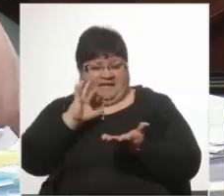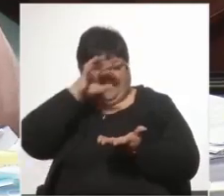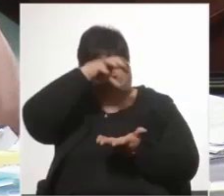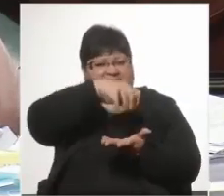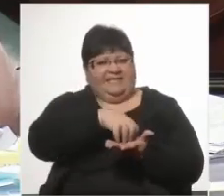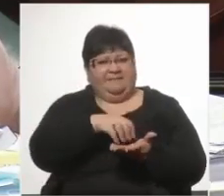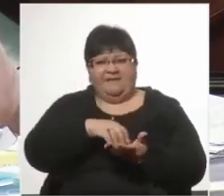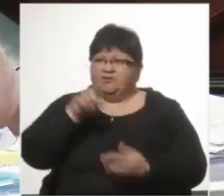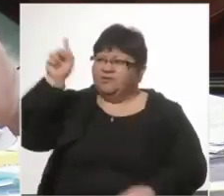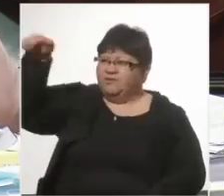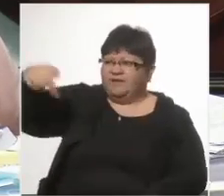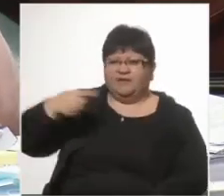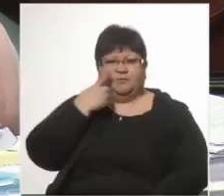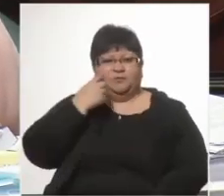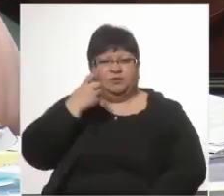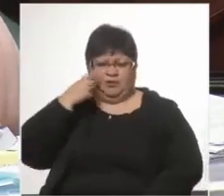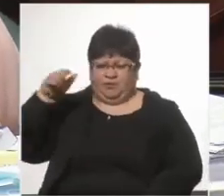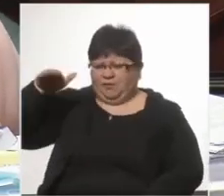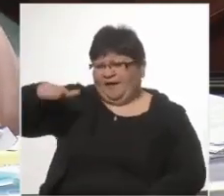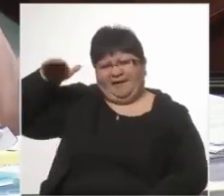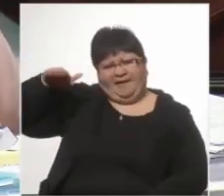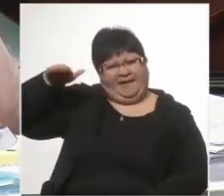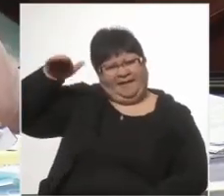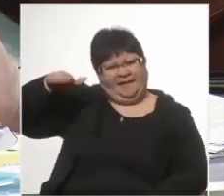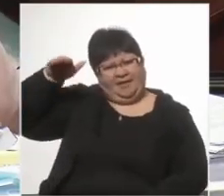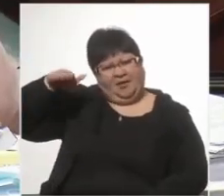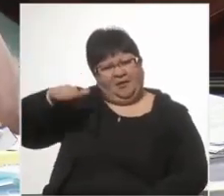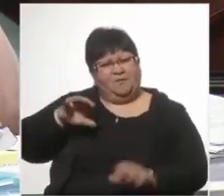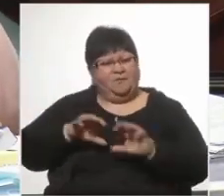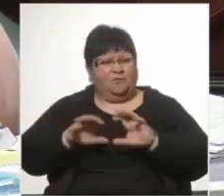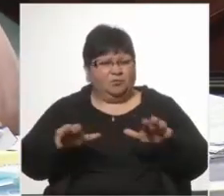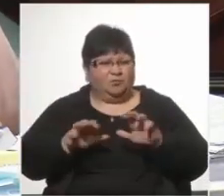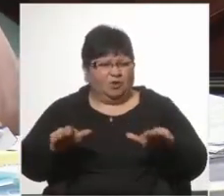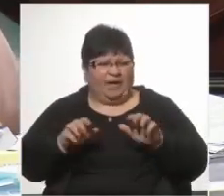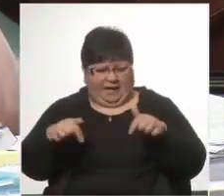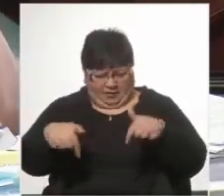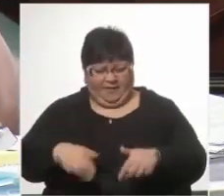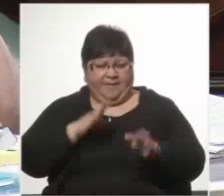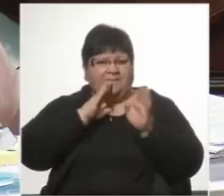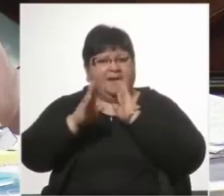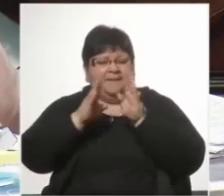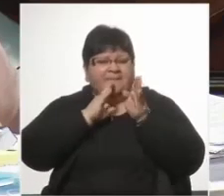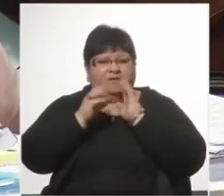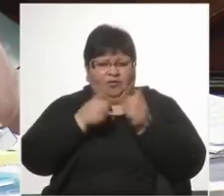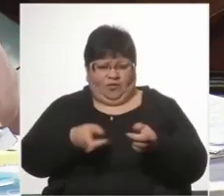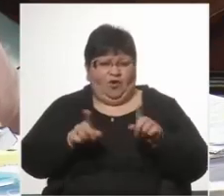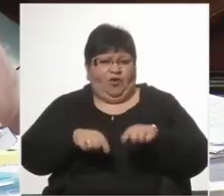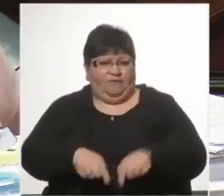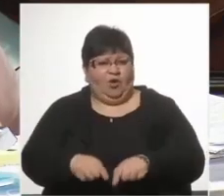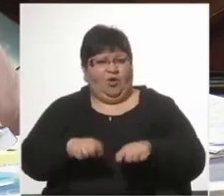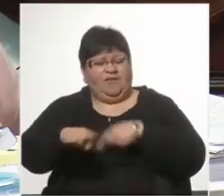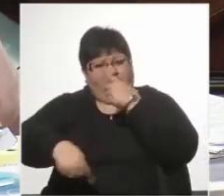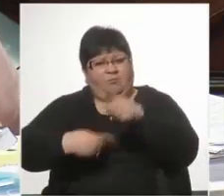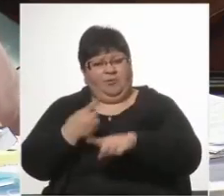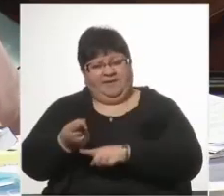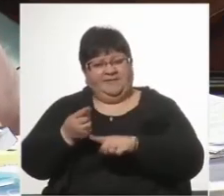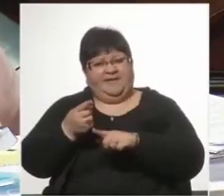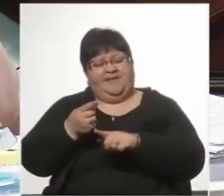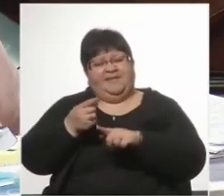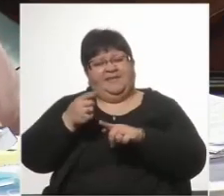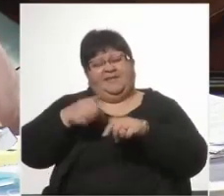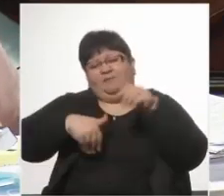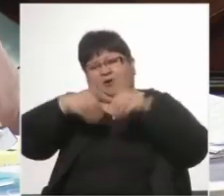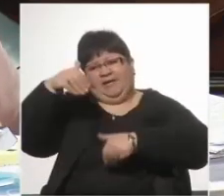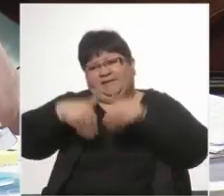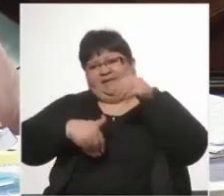muy bajito, que era funcionario de esta casa, que había sido restituido con la democracia. ¿Saben quién